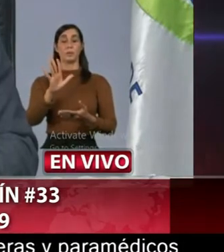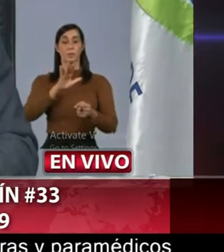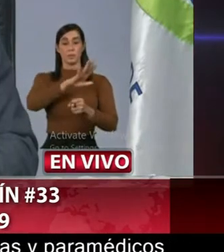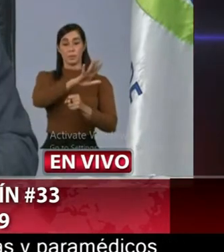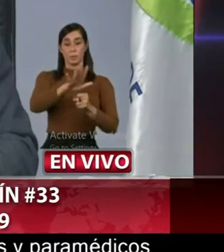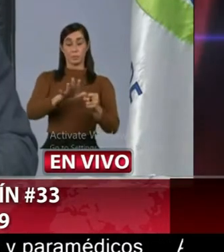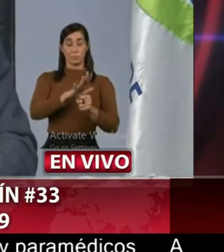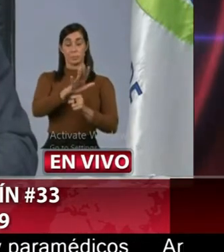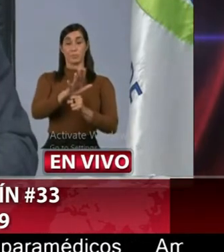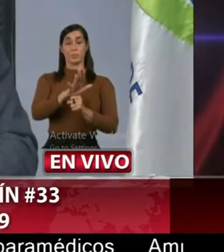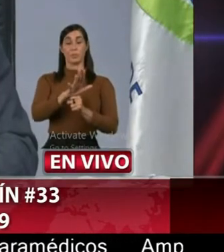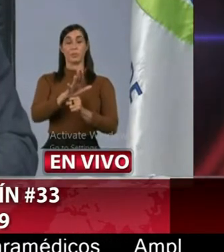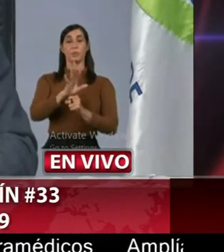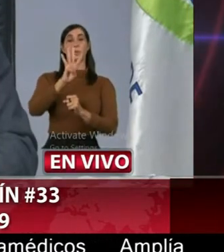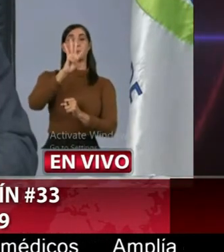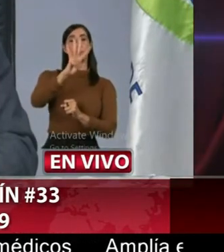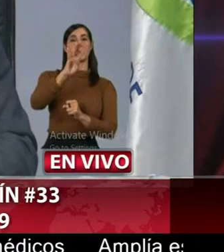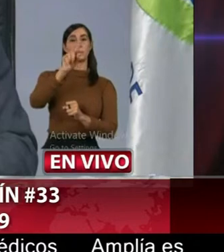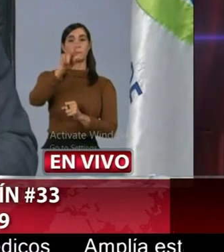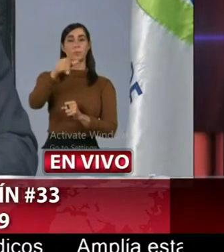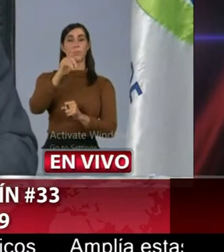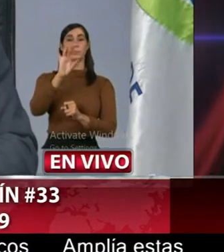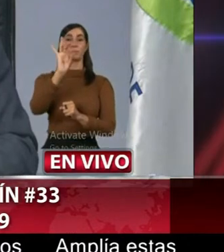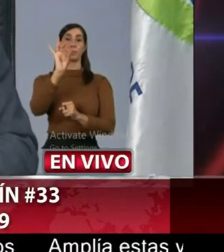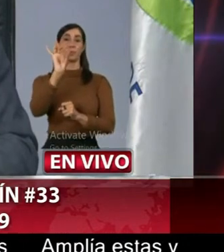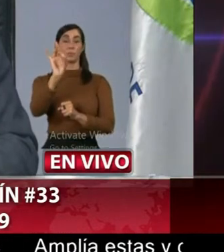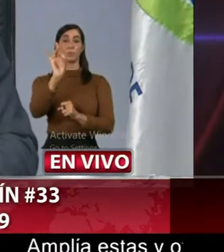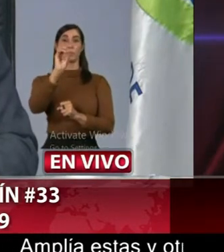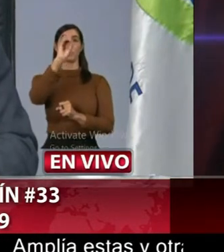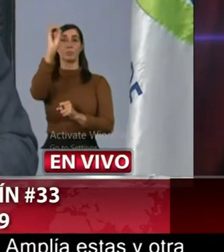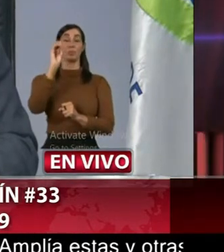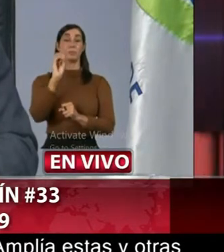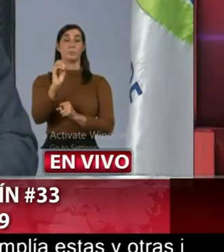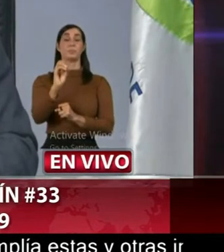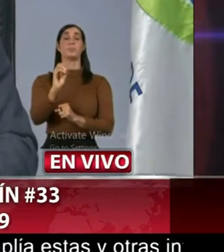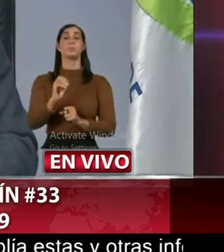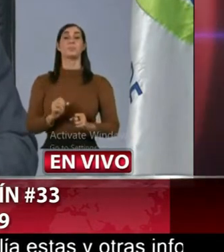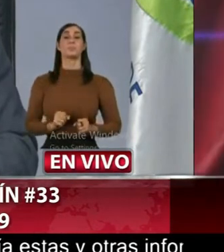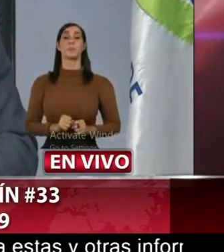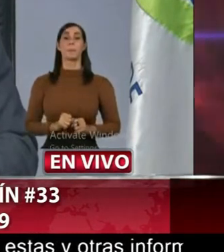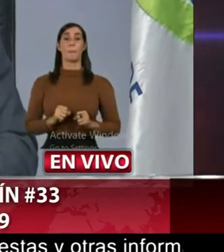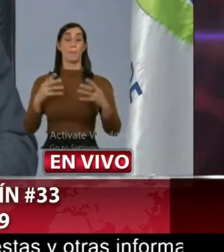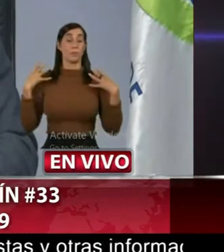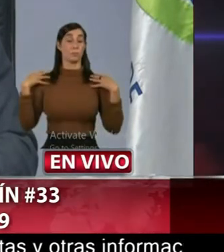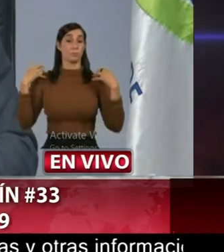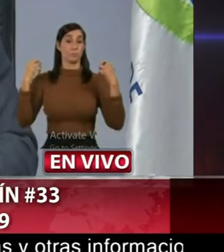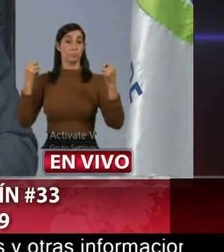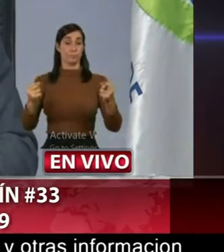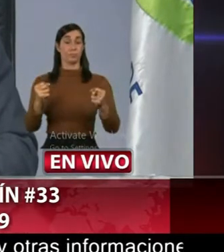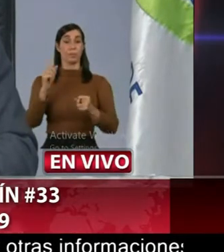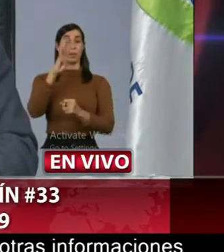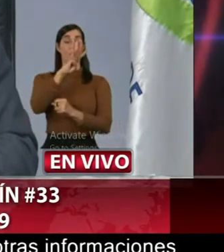tasa de letalidad 4.8% recuperados